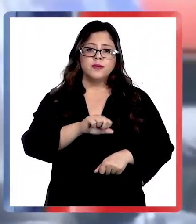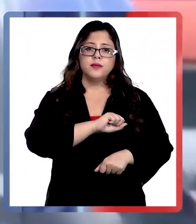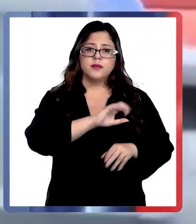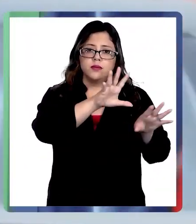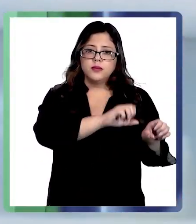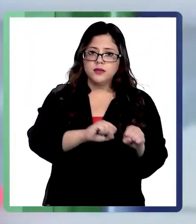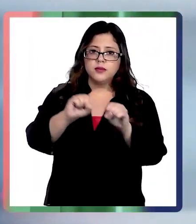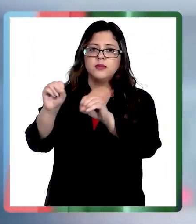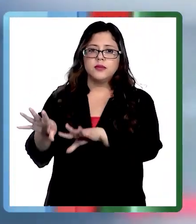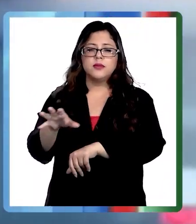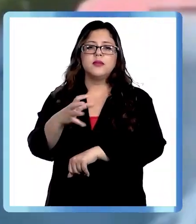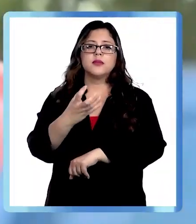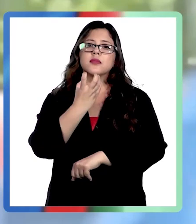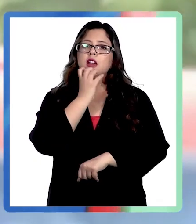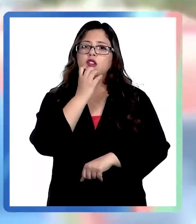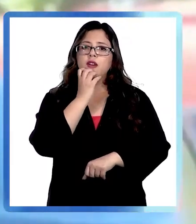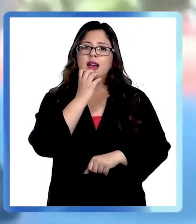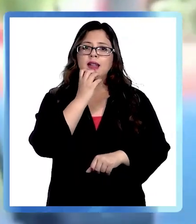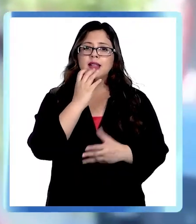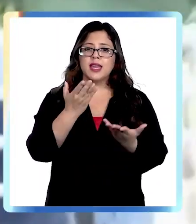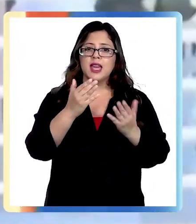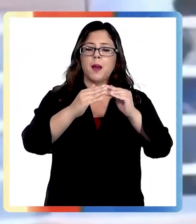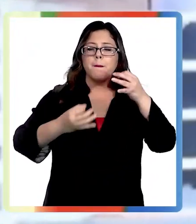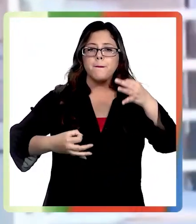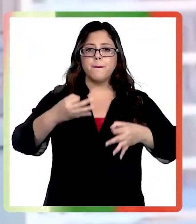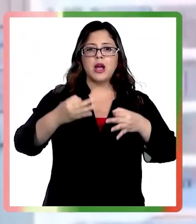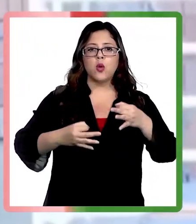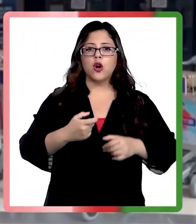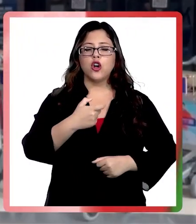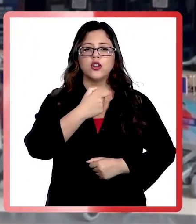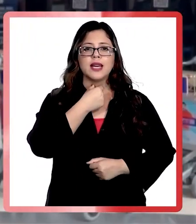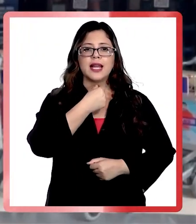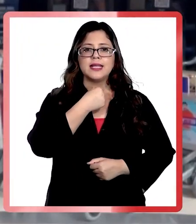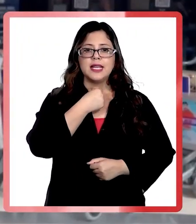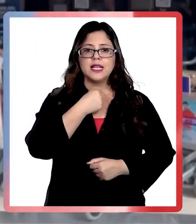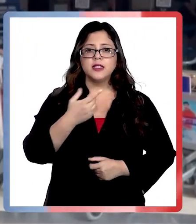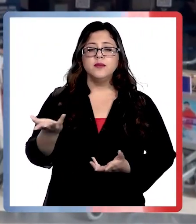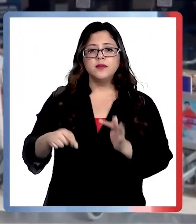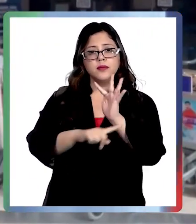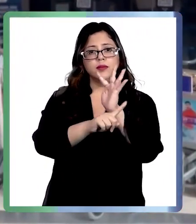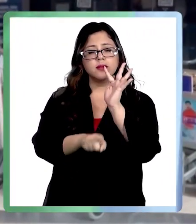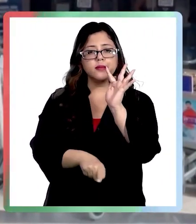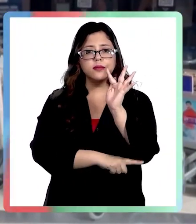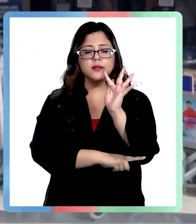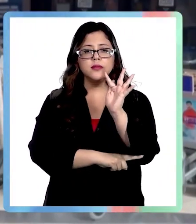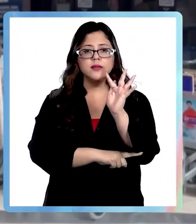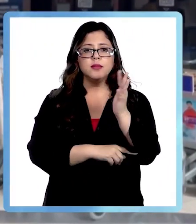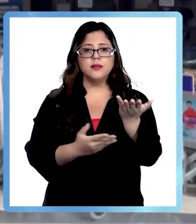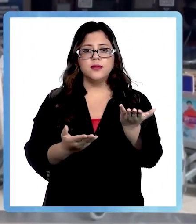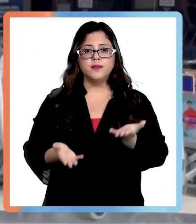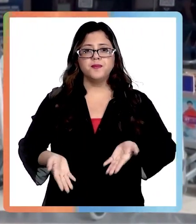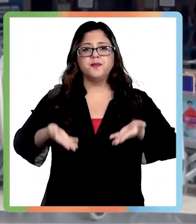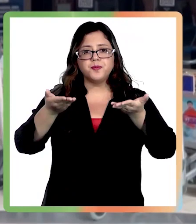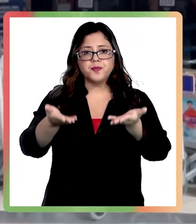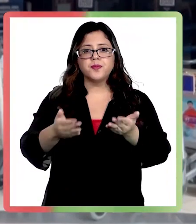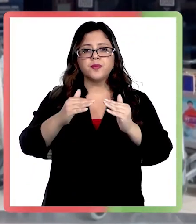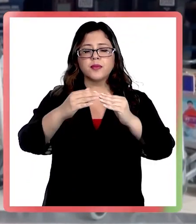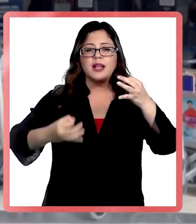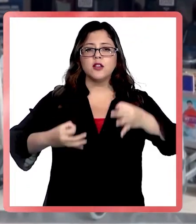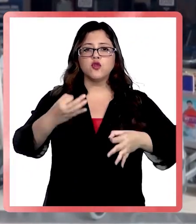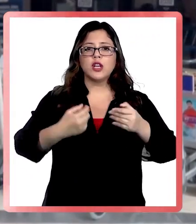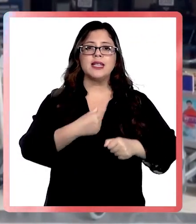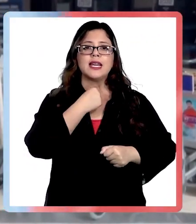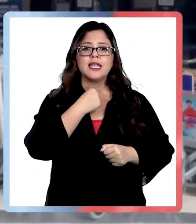Antofagasta para presentarse ante el juzgado de garantía. El Ministerio Público pondrá a disposición del Tribunal de Garantía de